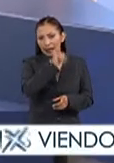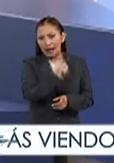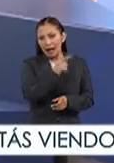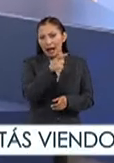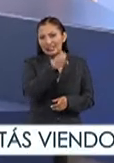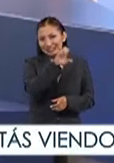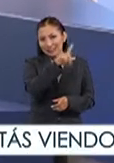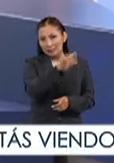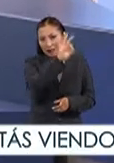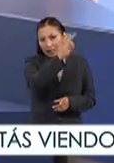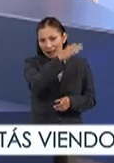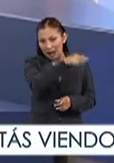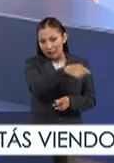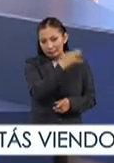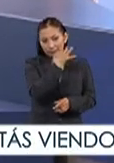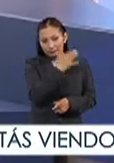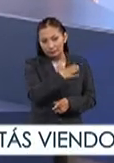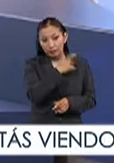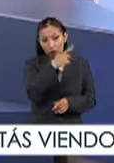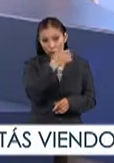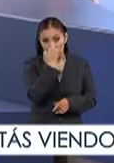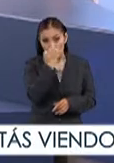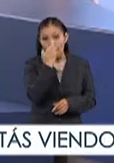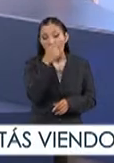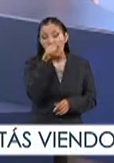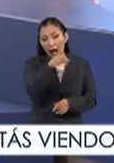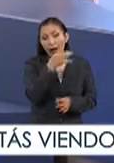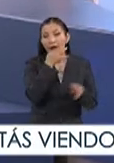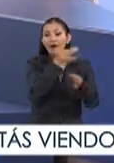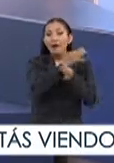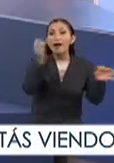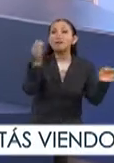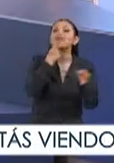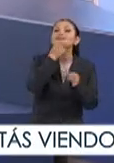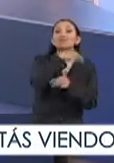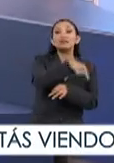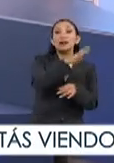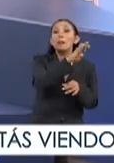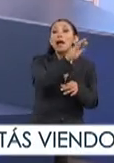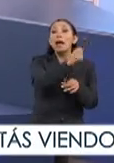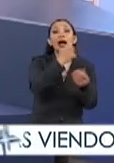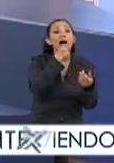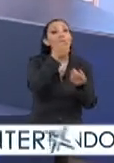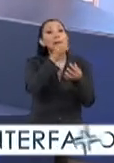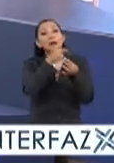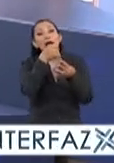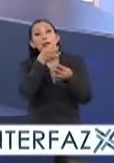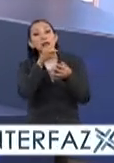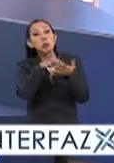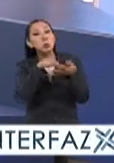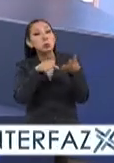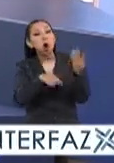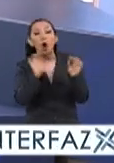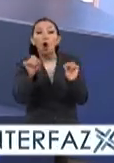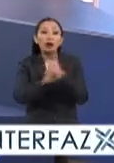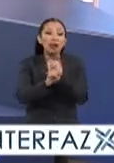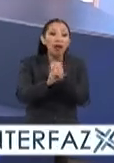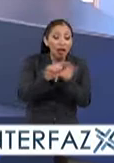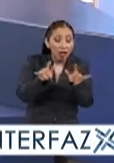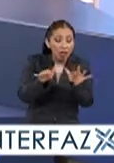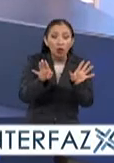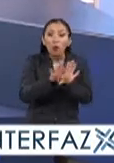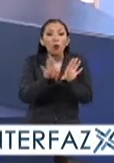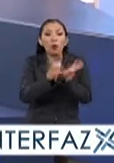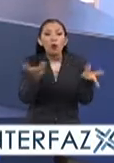la FEDERA. Claro, pero ¿en tu escuela fueron y les explicaron a ustedes en sus aulas o te enteraste por medio de la página de internet?